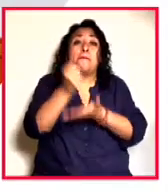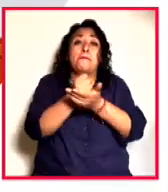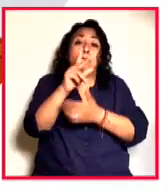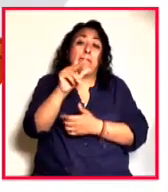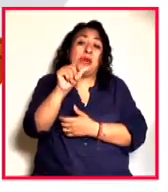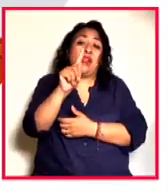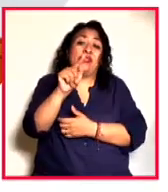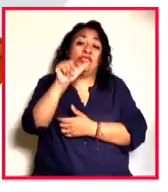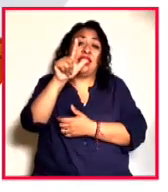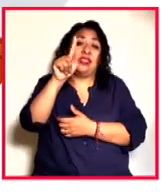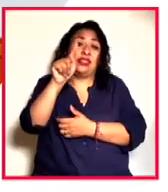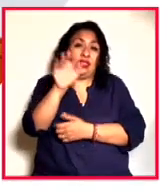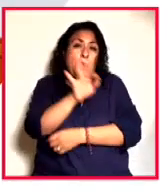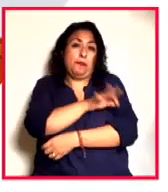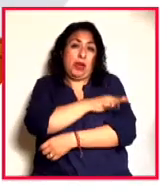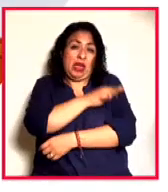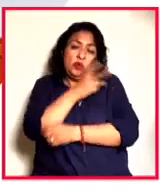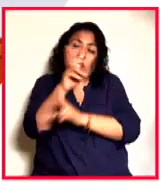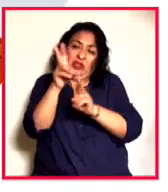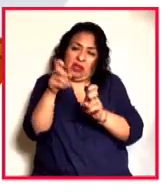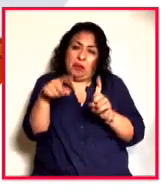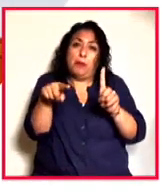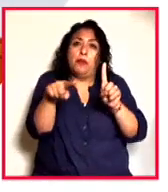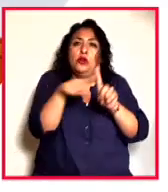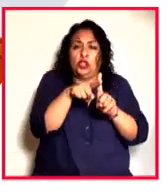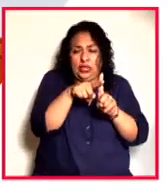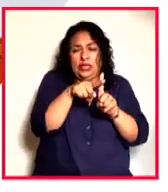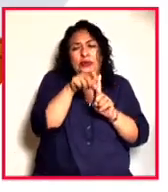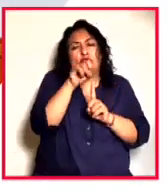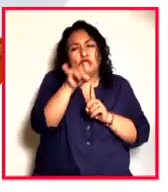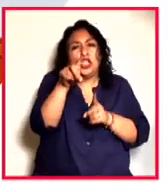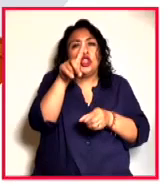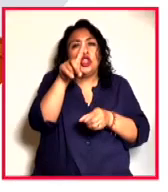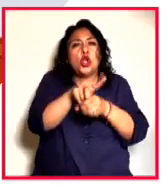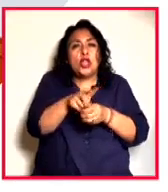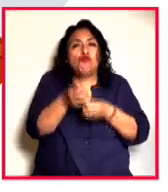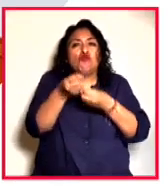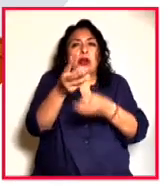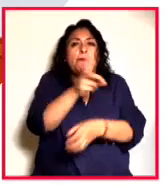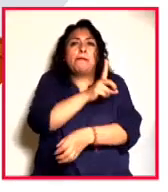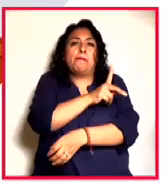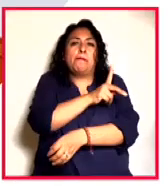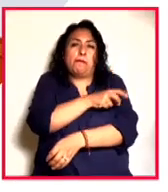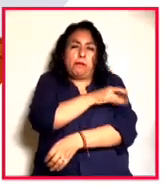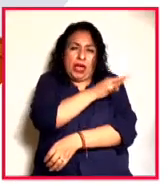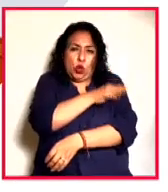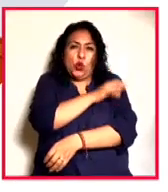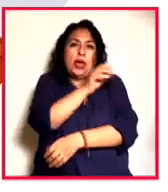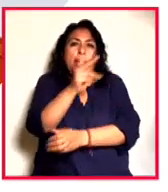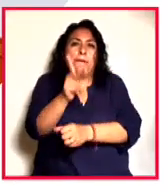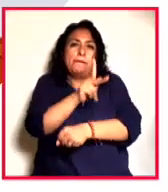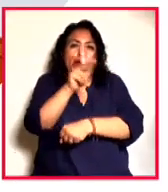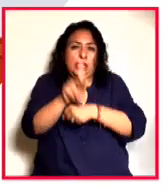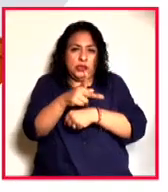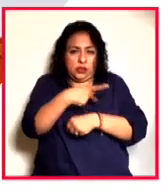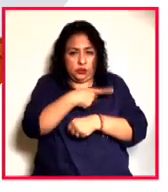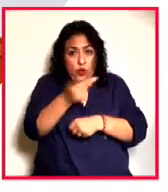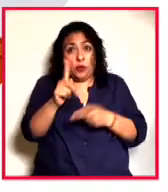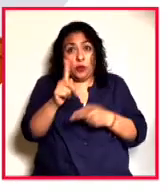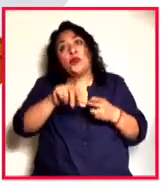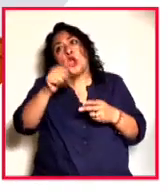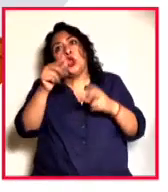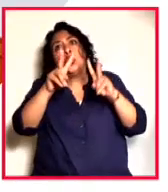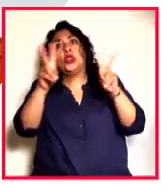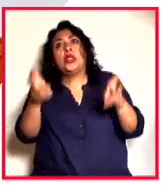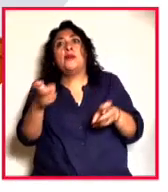pero bueno de suyo positivo la donación de vacunas a los países pobres otro tema que se tocó es por supuesto